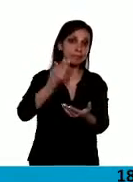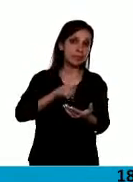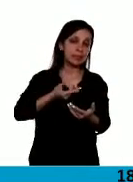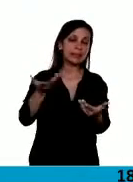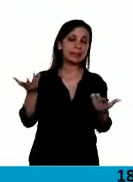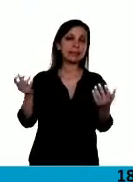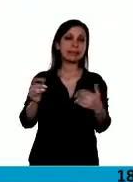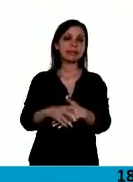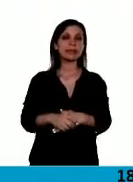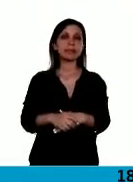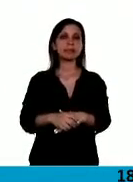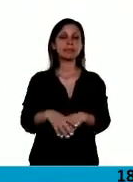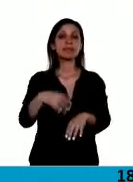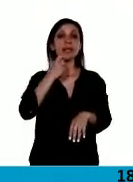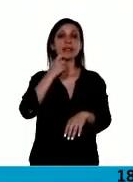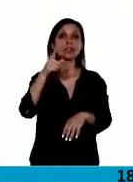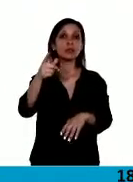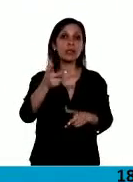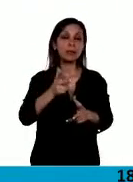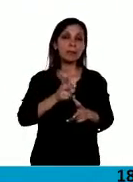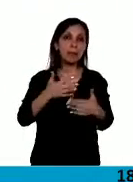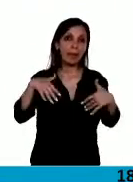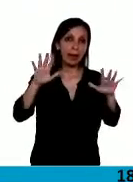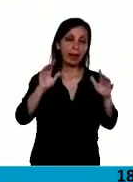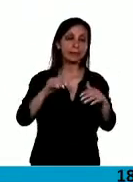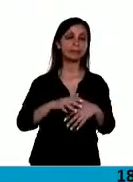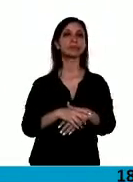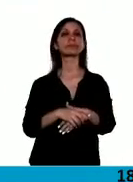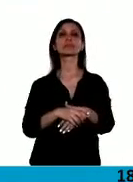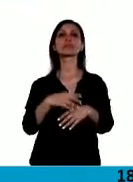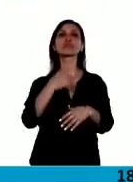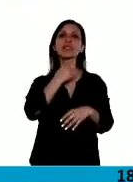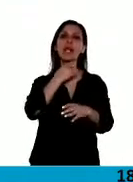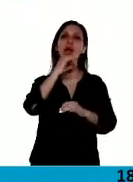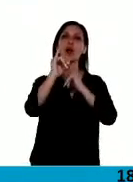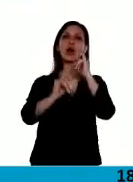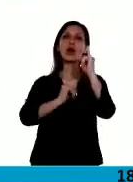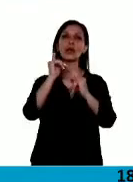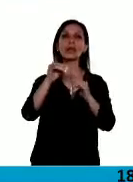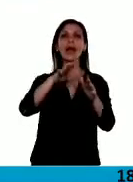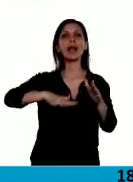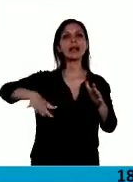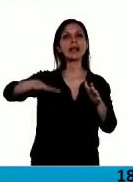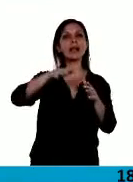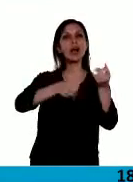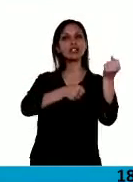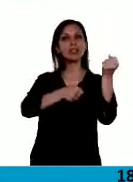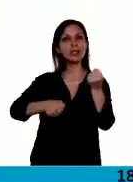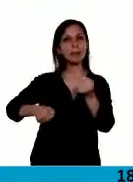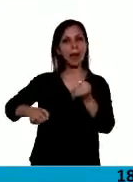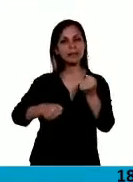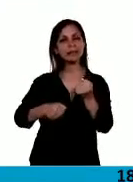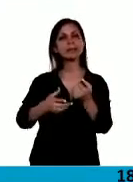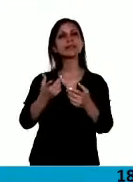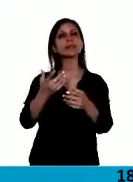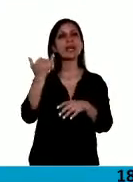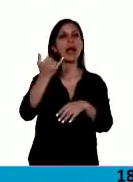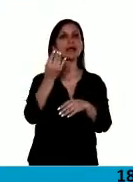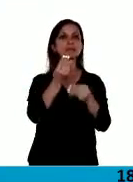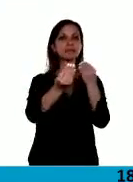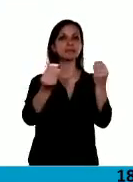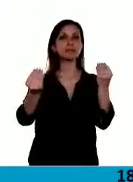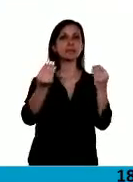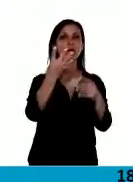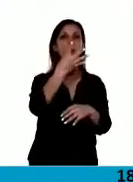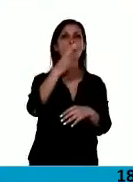presidente, si usted me permite contarle que José C. Paz es un pueblo donde viven casi 400.000